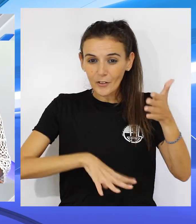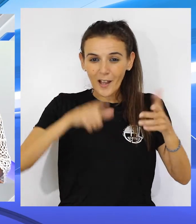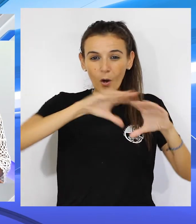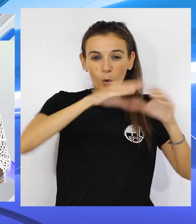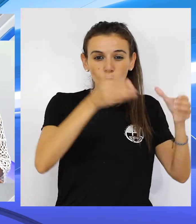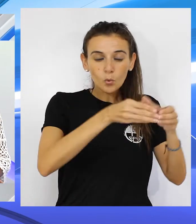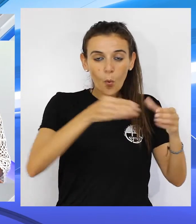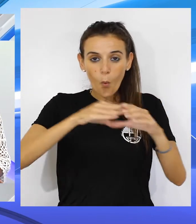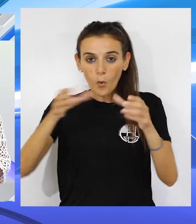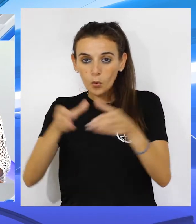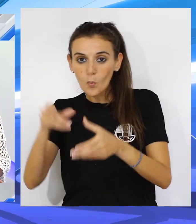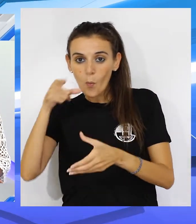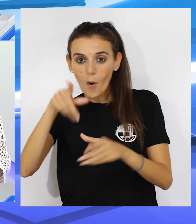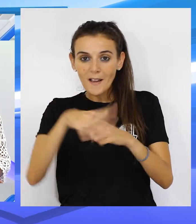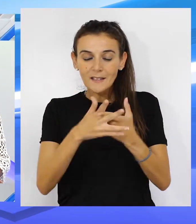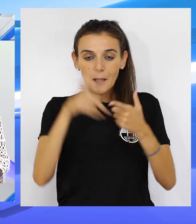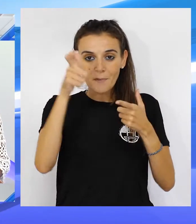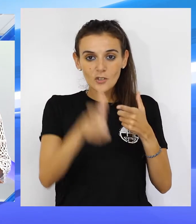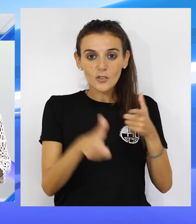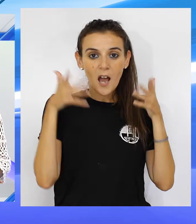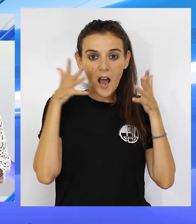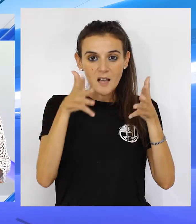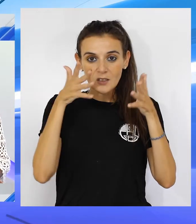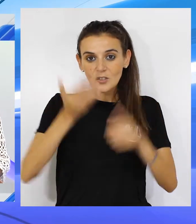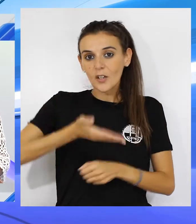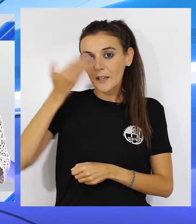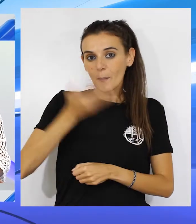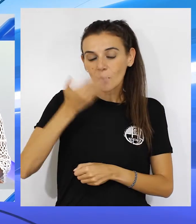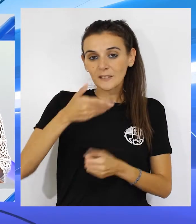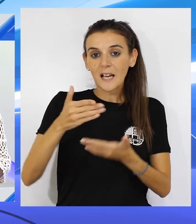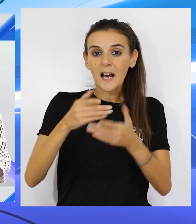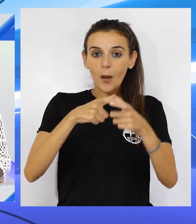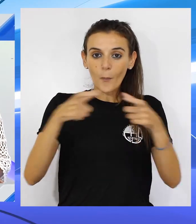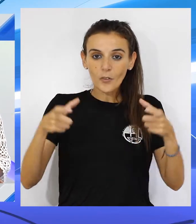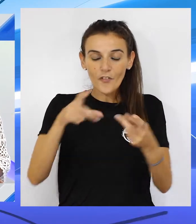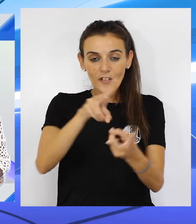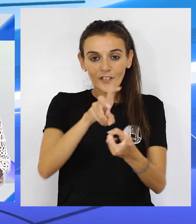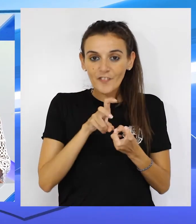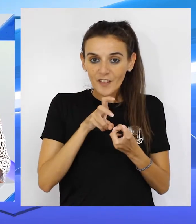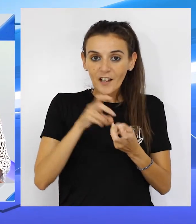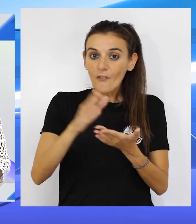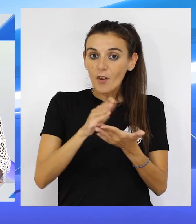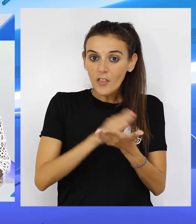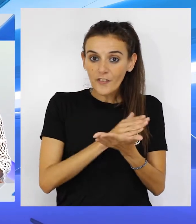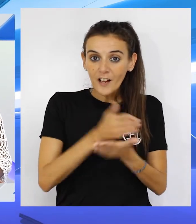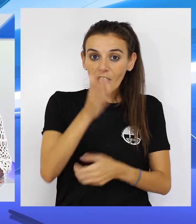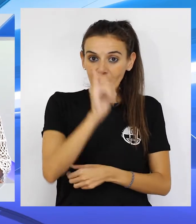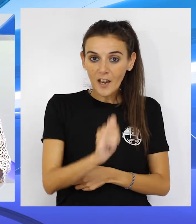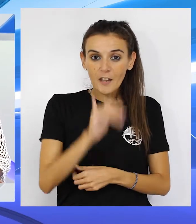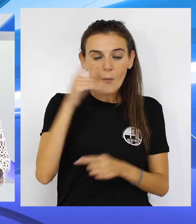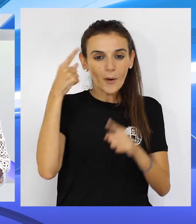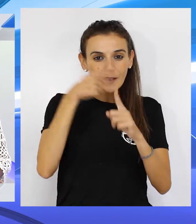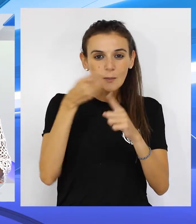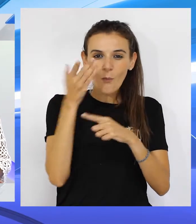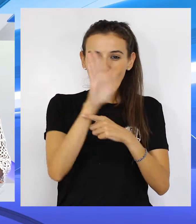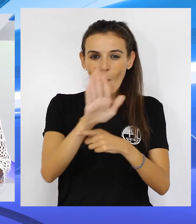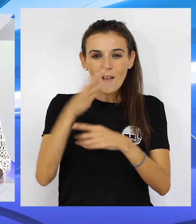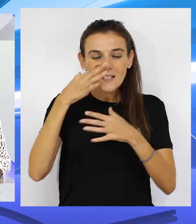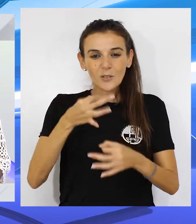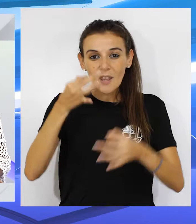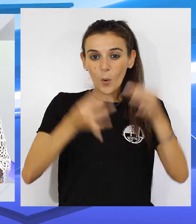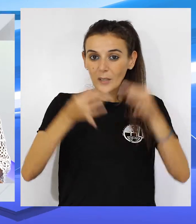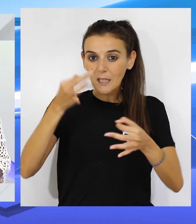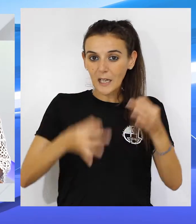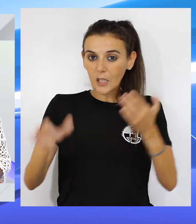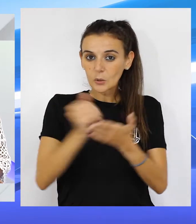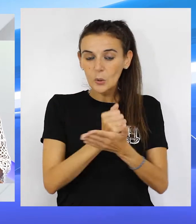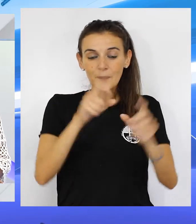grandes grupos de asesores en cuanto a las bonificaciones fiscales que tiene la ciudad, para demostrar que la seguridad